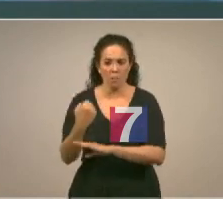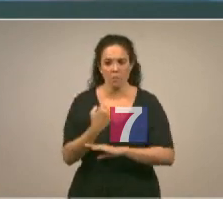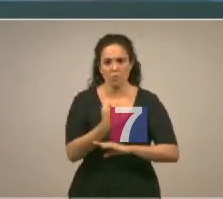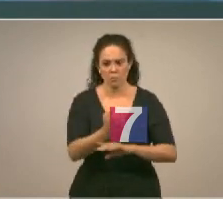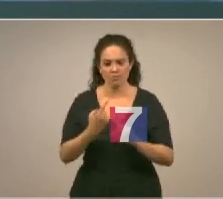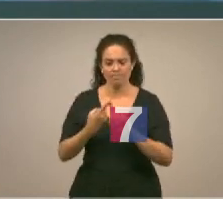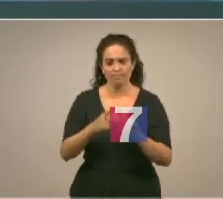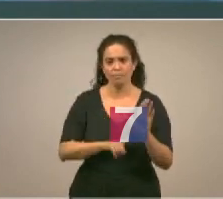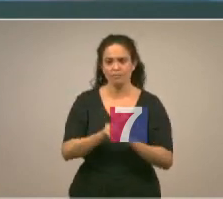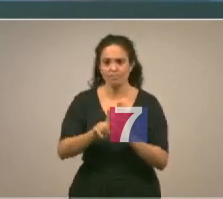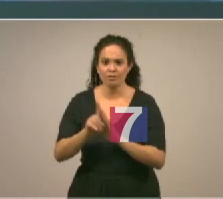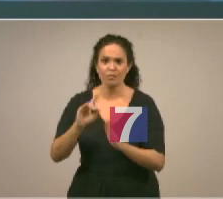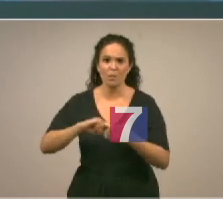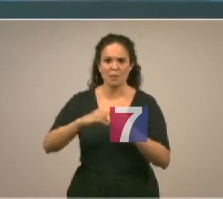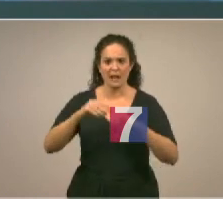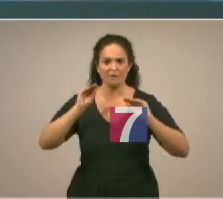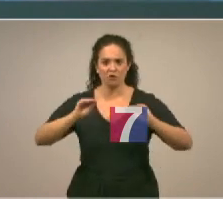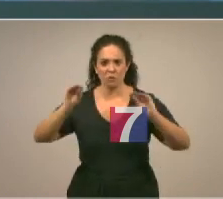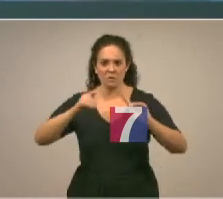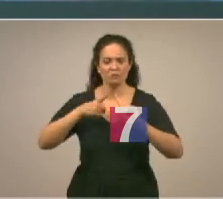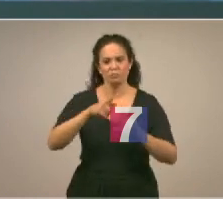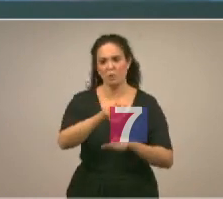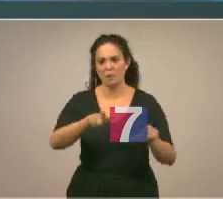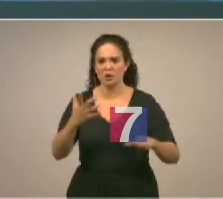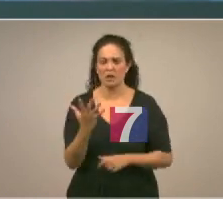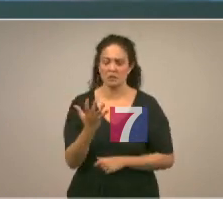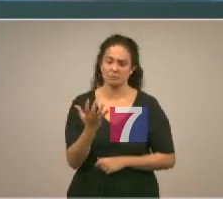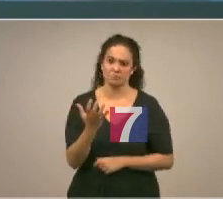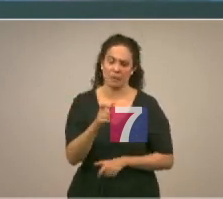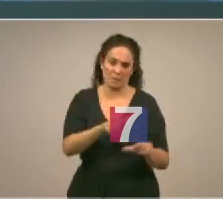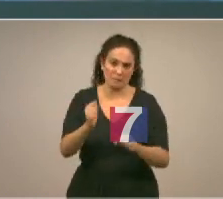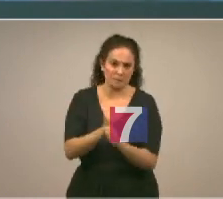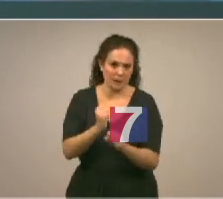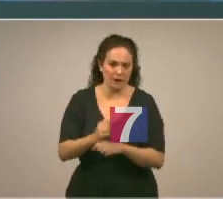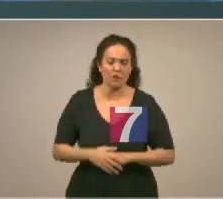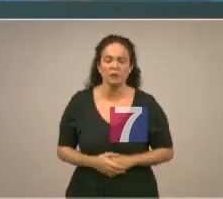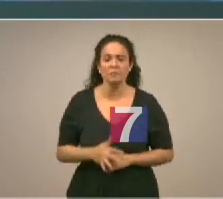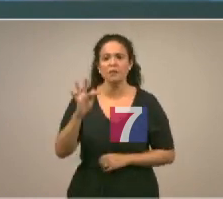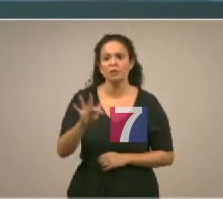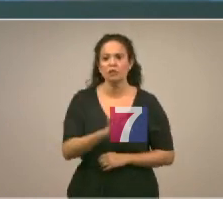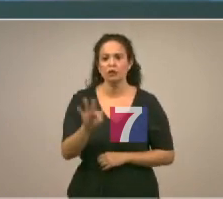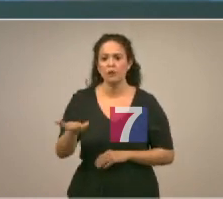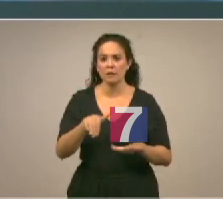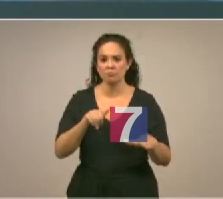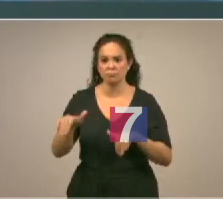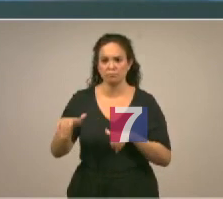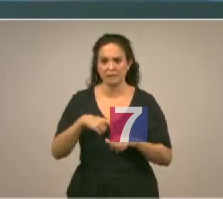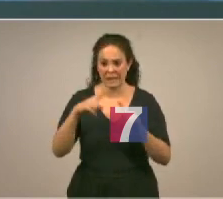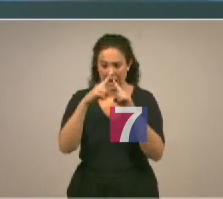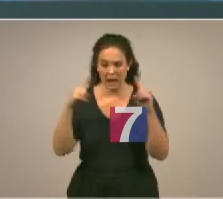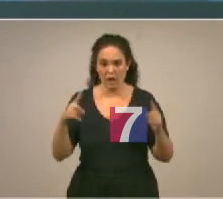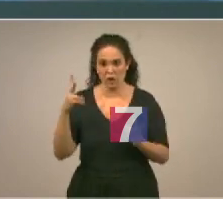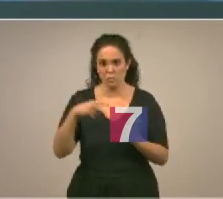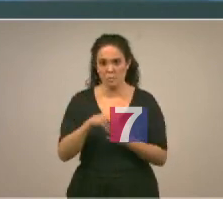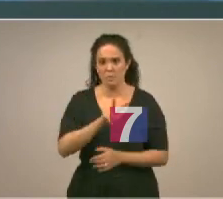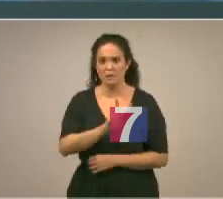el desarrollo de los planes formativos dirigidos a sus recursos humanos el importe total de la convocatoria para este año 2022